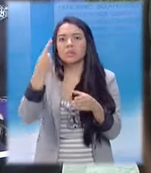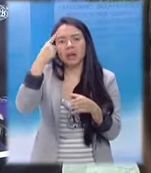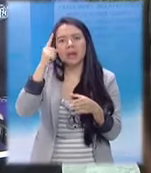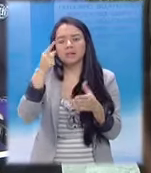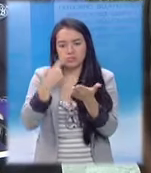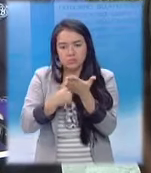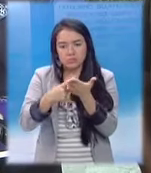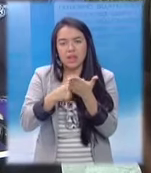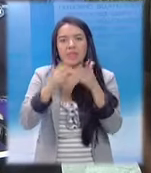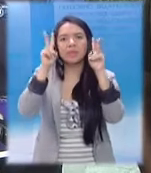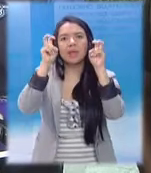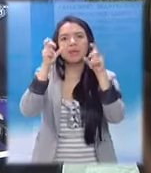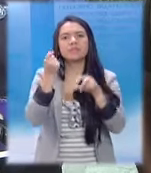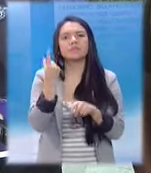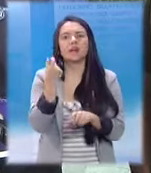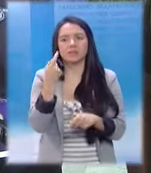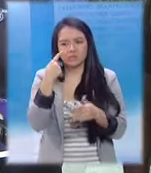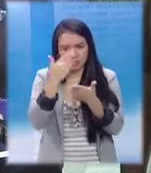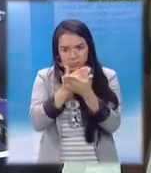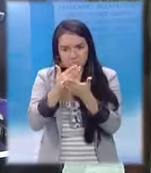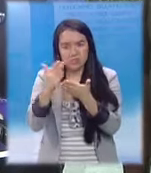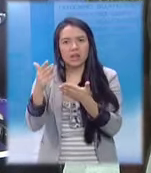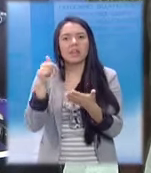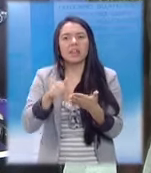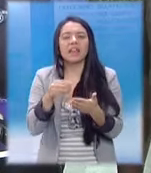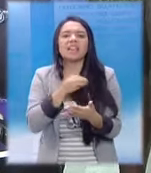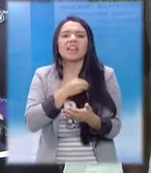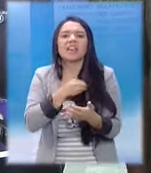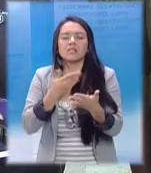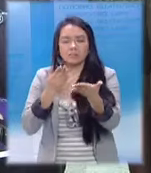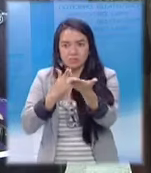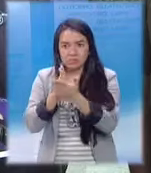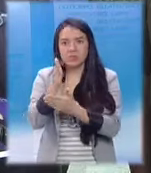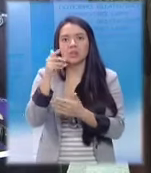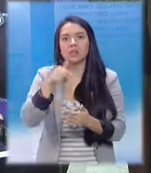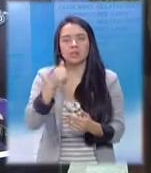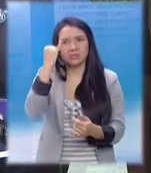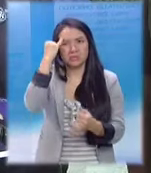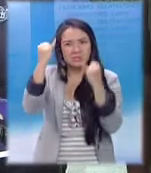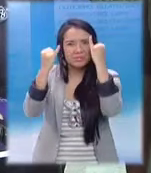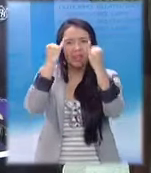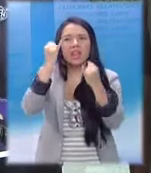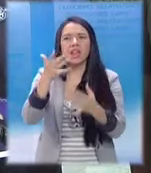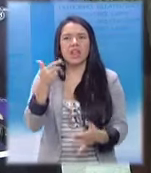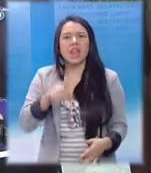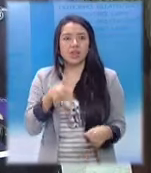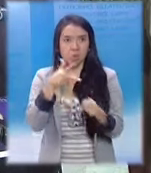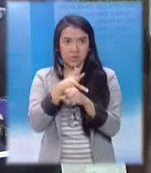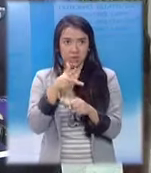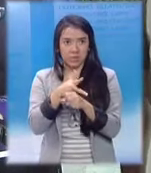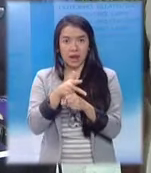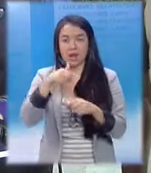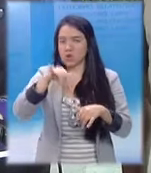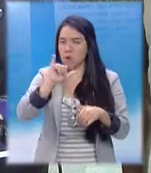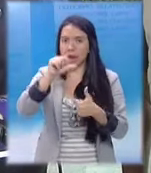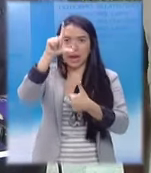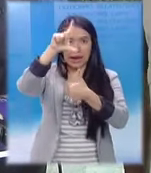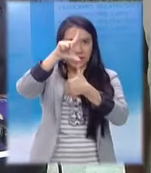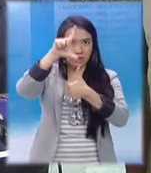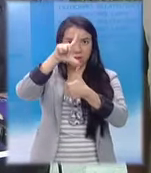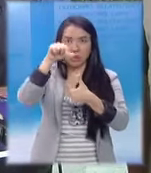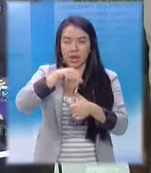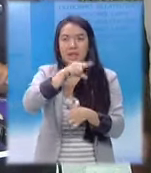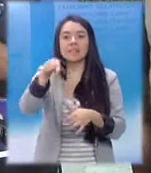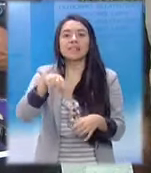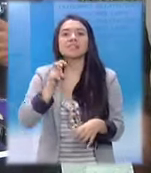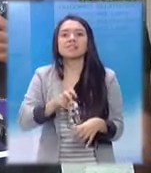a varios temas. Por ejemplo, una iniciativa que él quiere poner no solo aquí en Guatemala, sino a nivel de toda Latinoamérica es